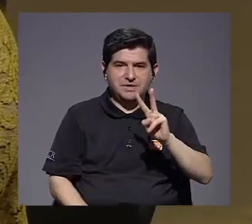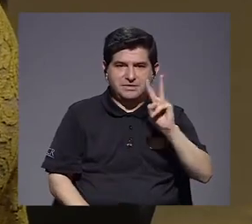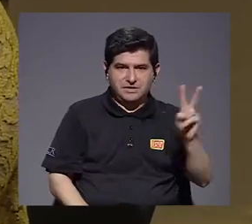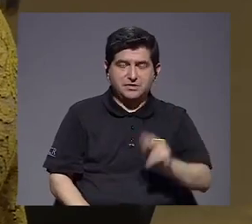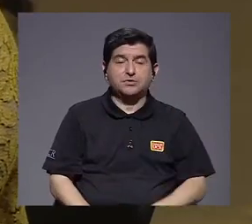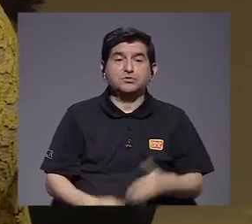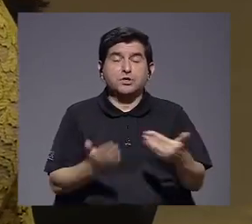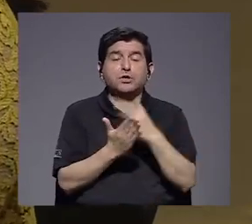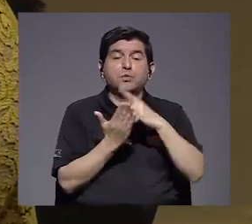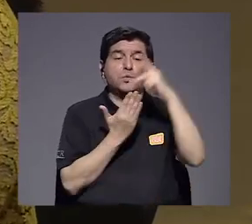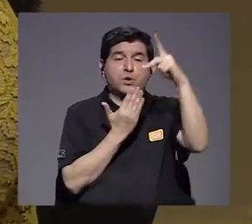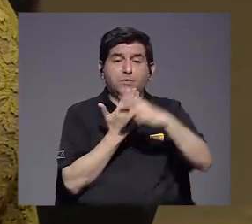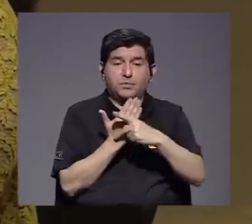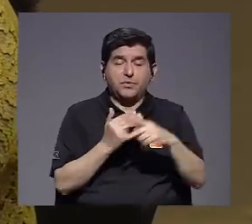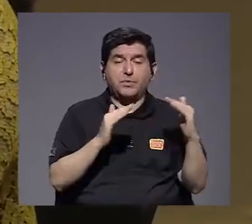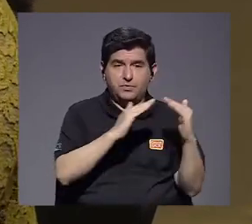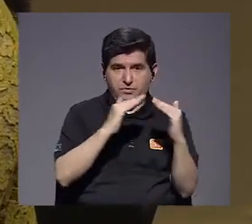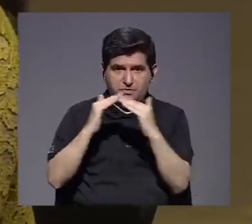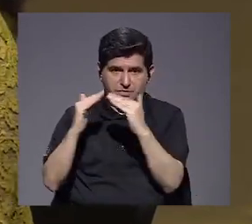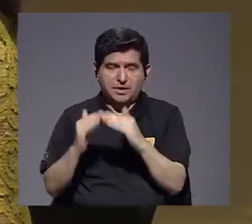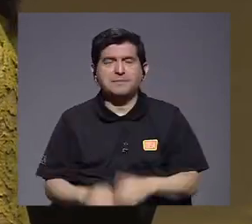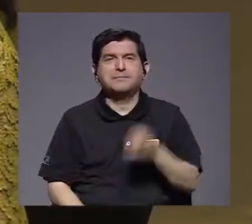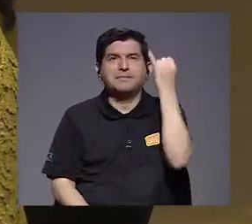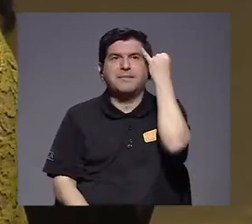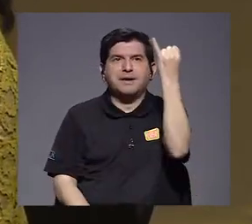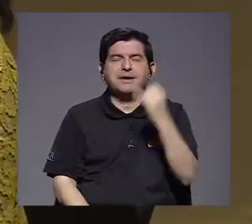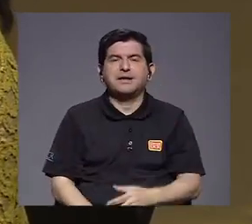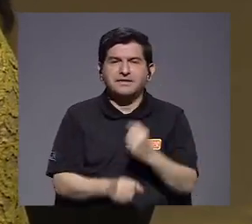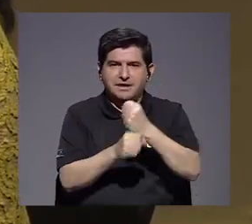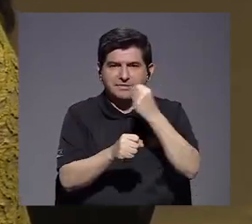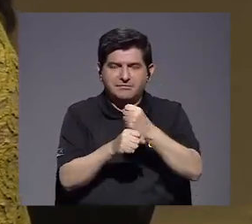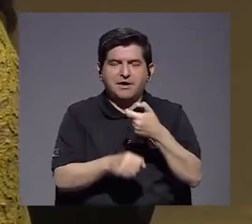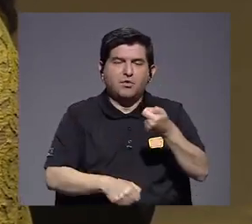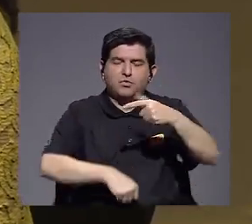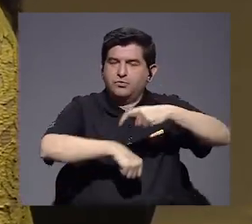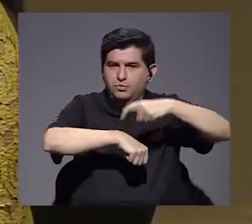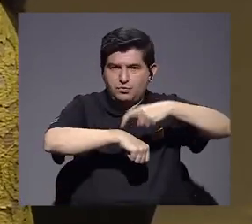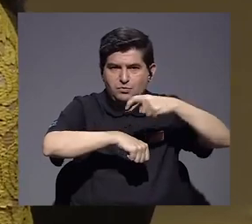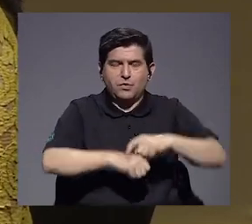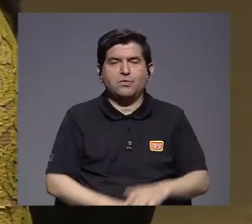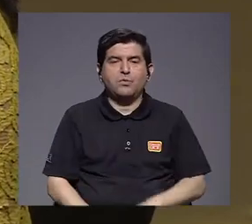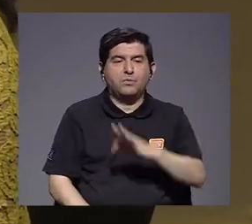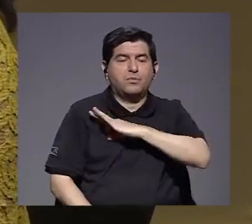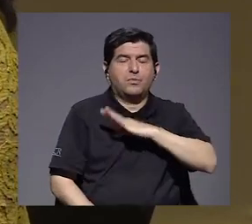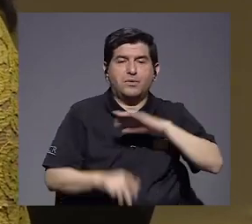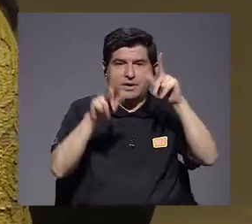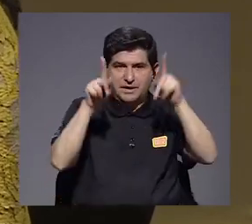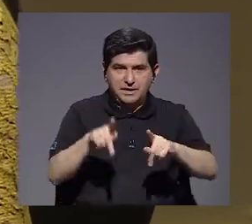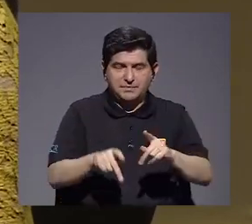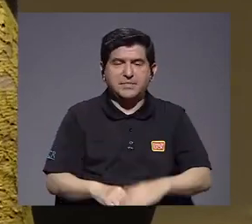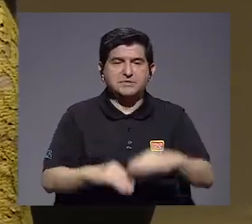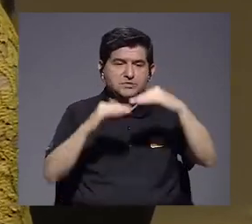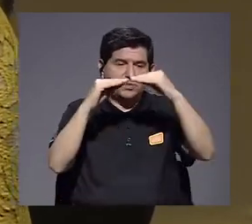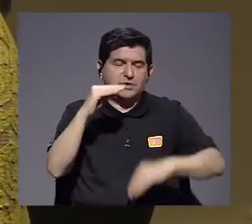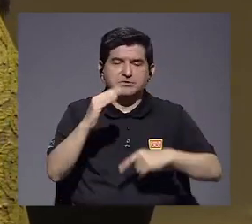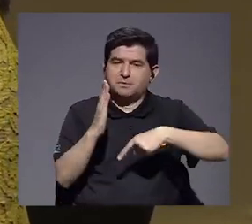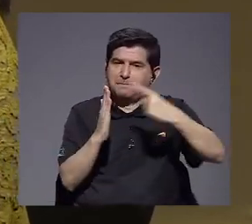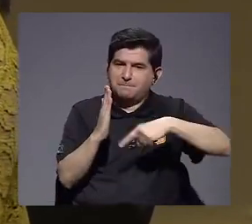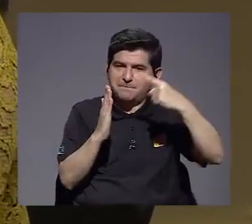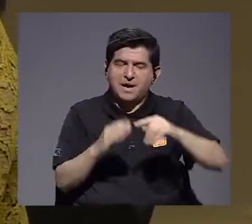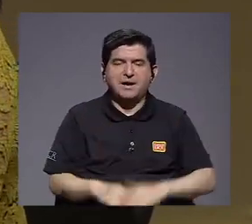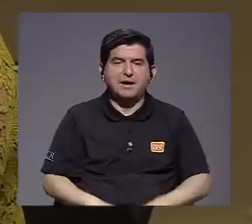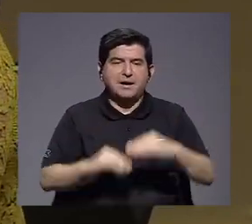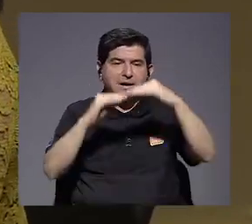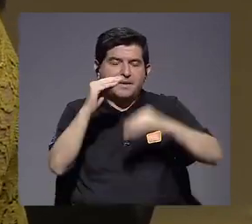vivienda que también de lo que se trata es igual, con la intención de generar empleo de corto plazo, beneficiar a personas con baja calificación,